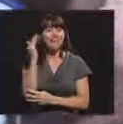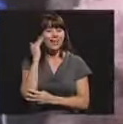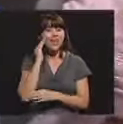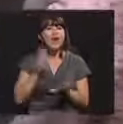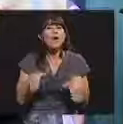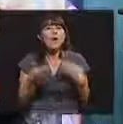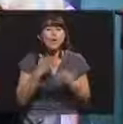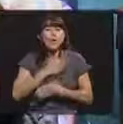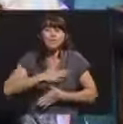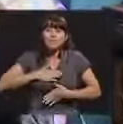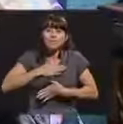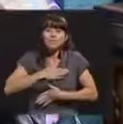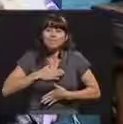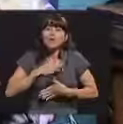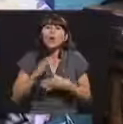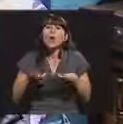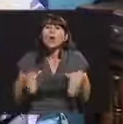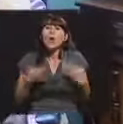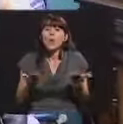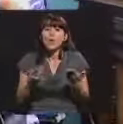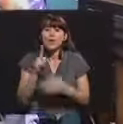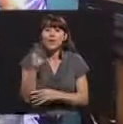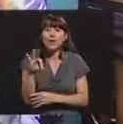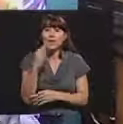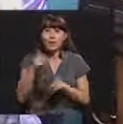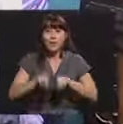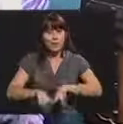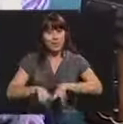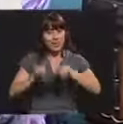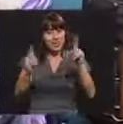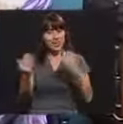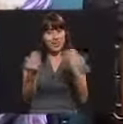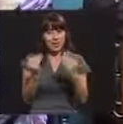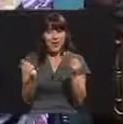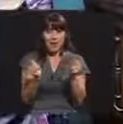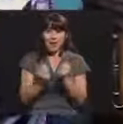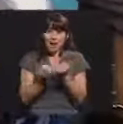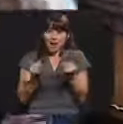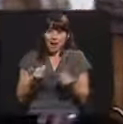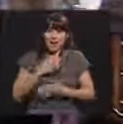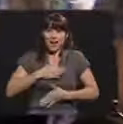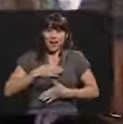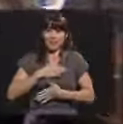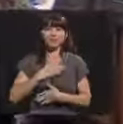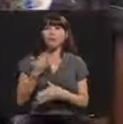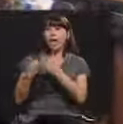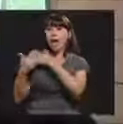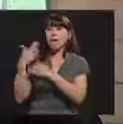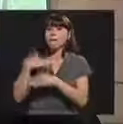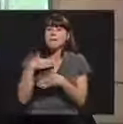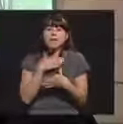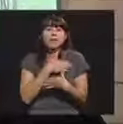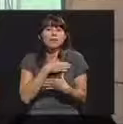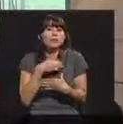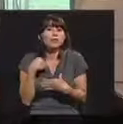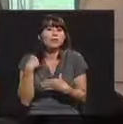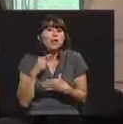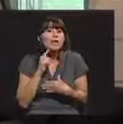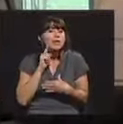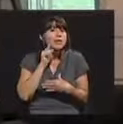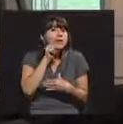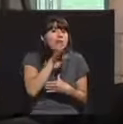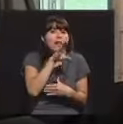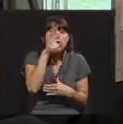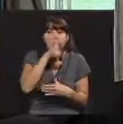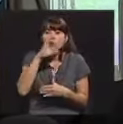divertirse. Lo hacía, claro está, de una forma muy diferente a las distracciones de ahora. Me gustaba la cacería, yo